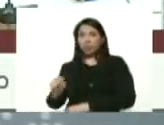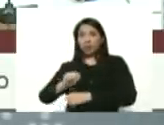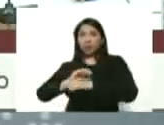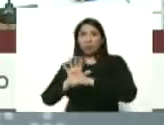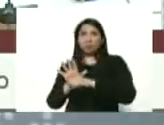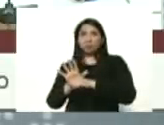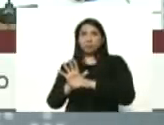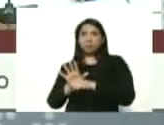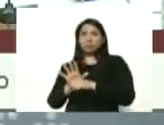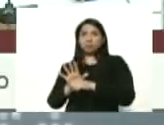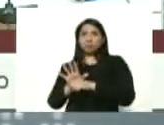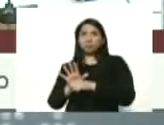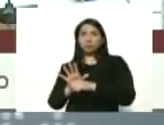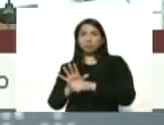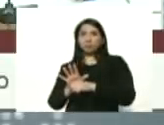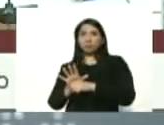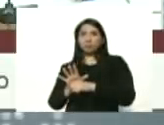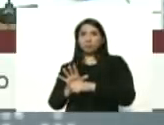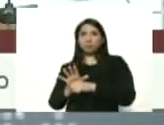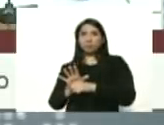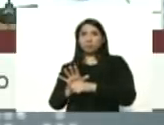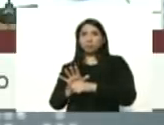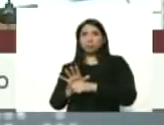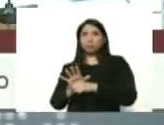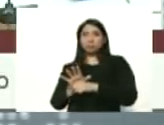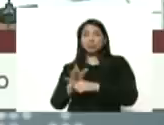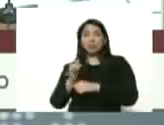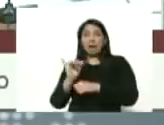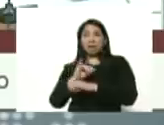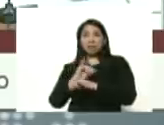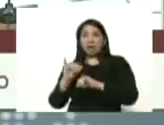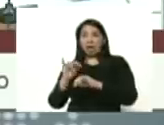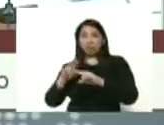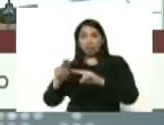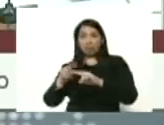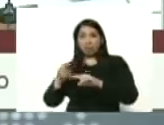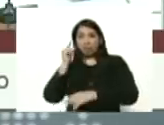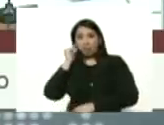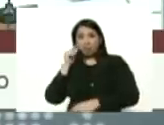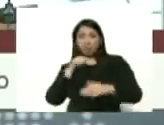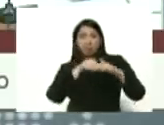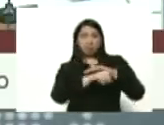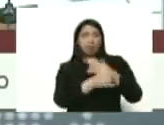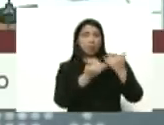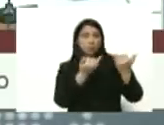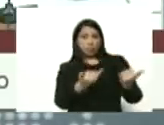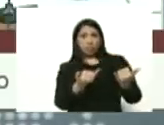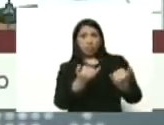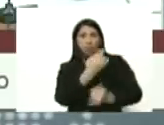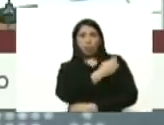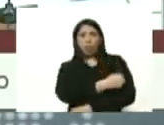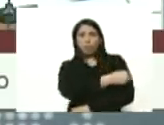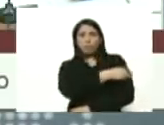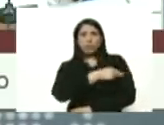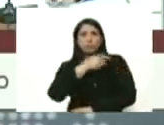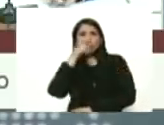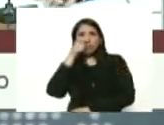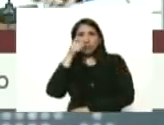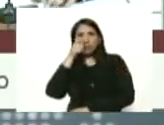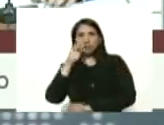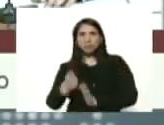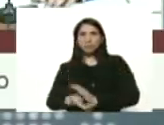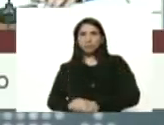y se encuentra ingresada actualmente en el hospital Sentinela